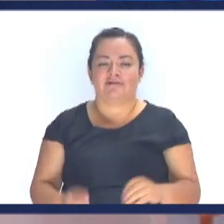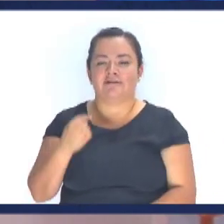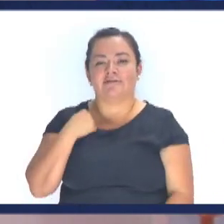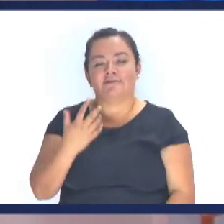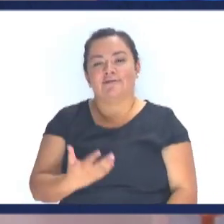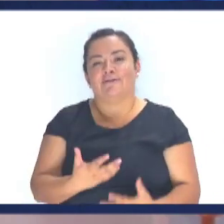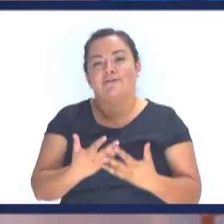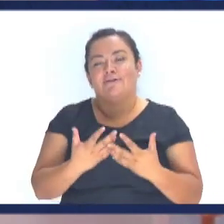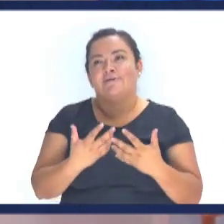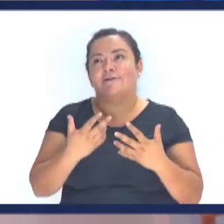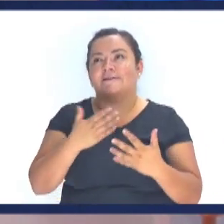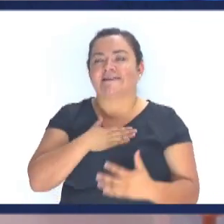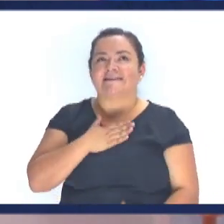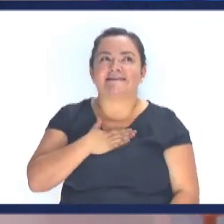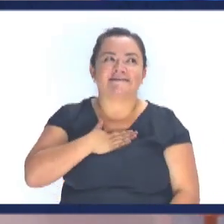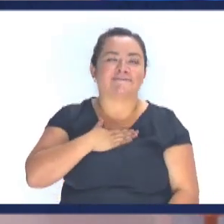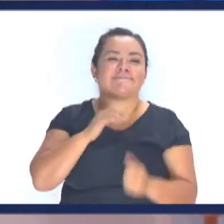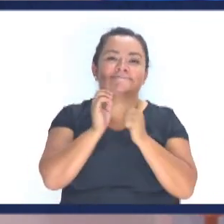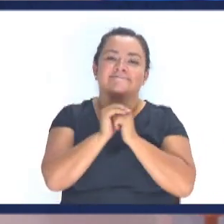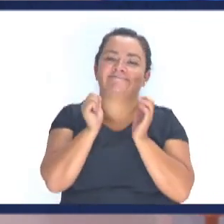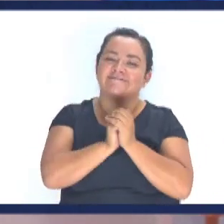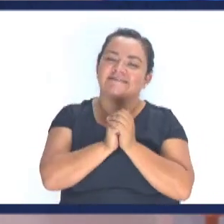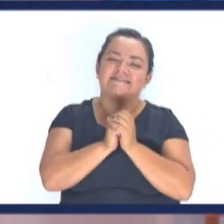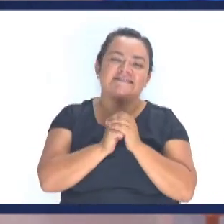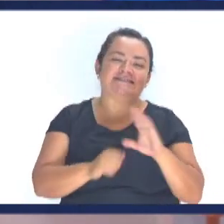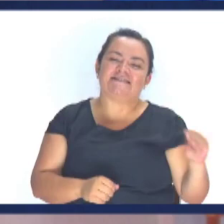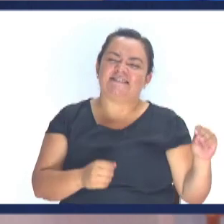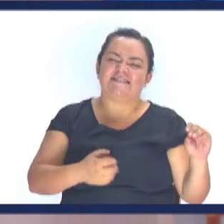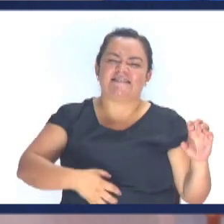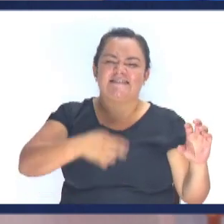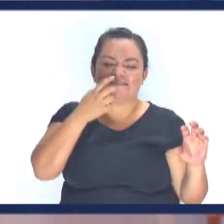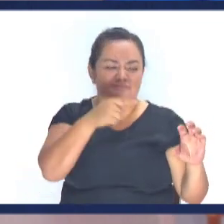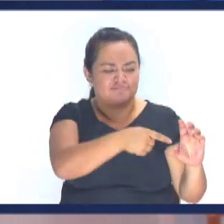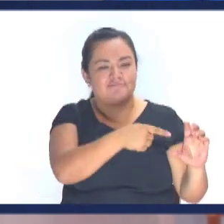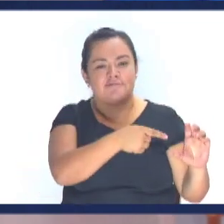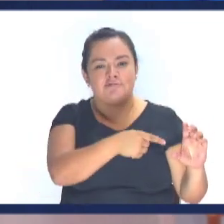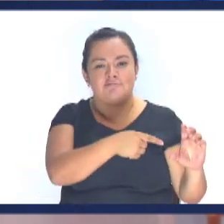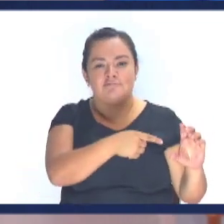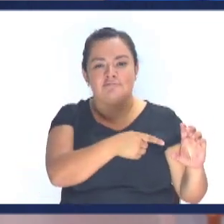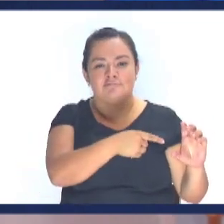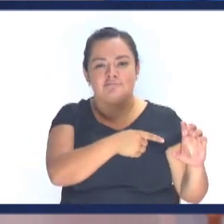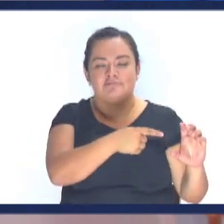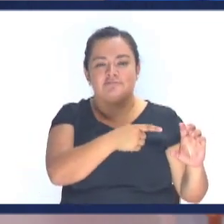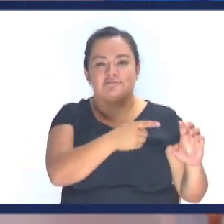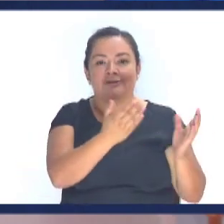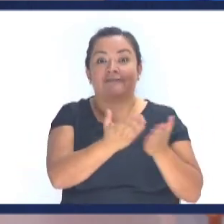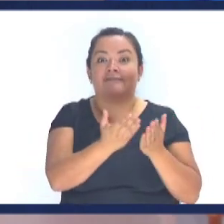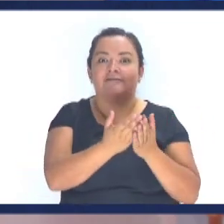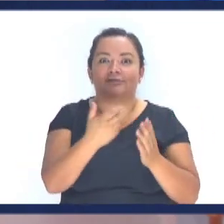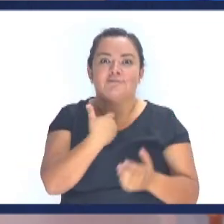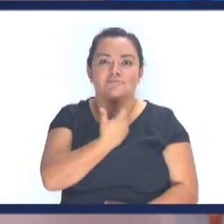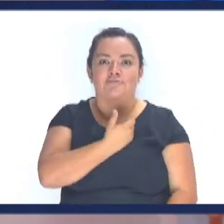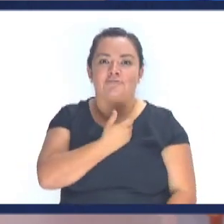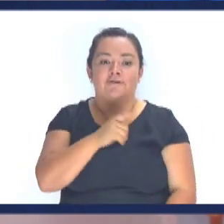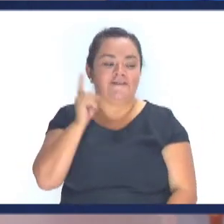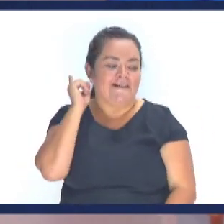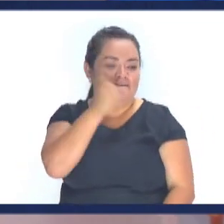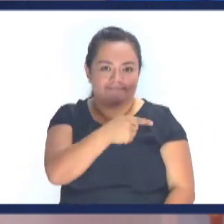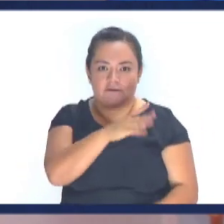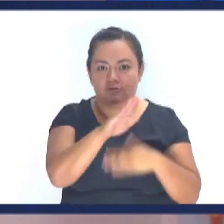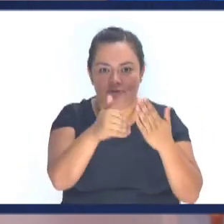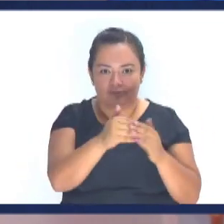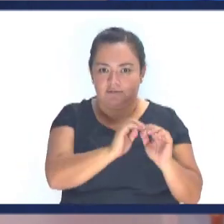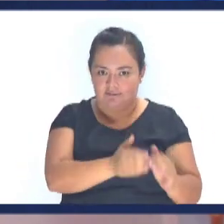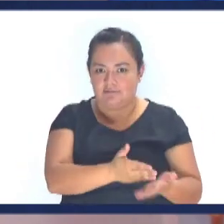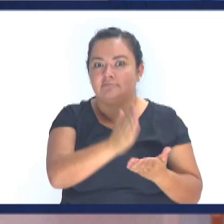Ay hermano Yo tengo un grave problema Con los perros bravos La Biblia en Génesis Dice que nosotros Ponemos en orden A